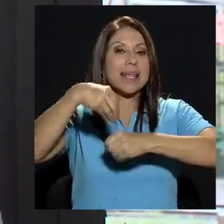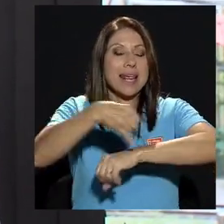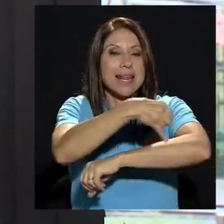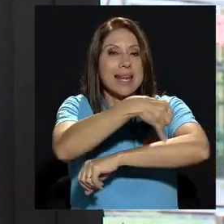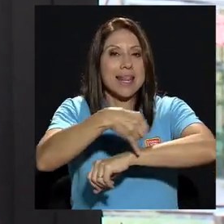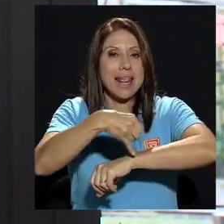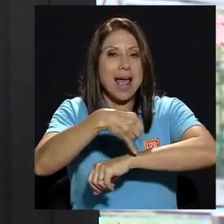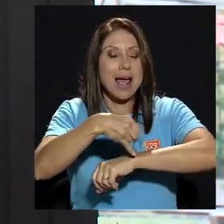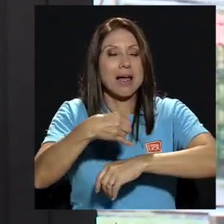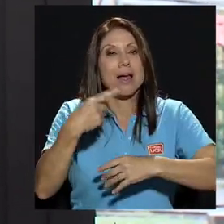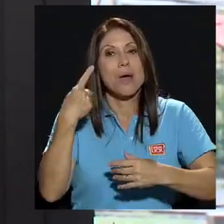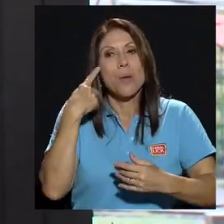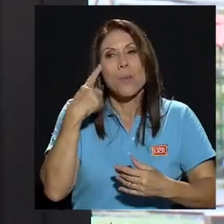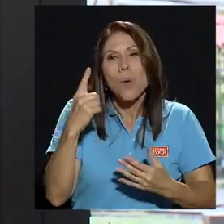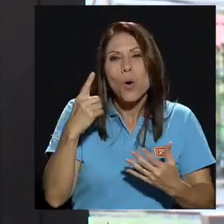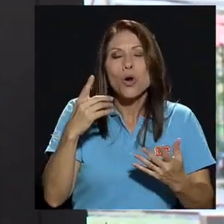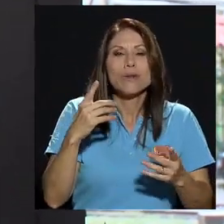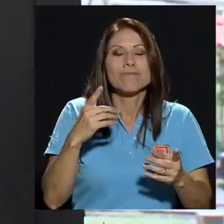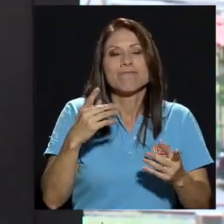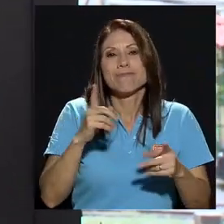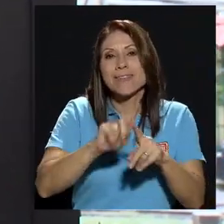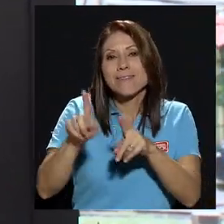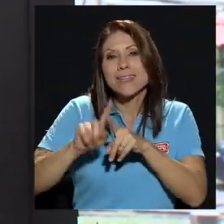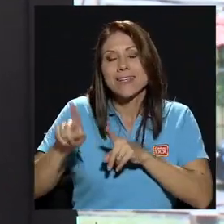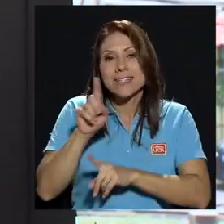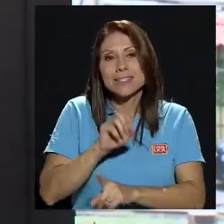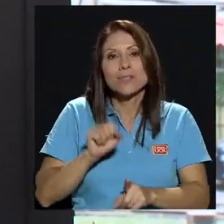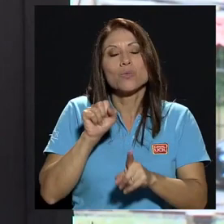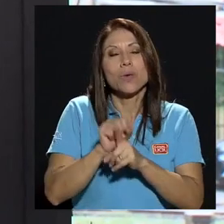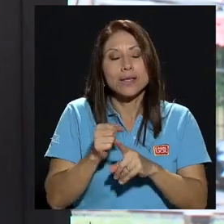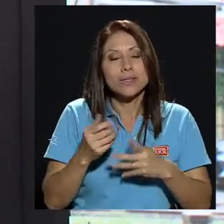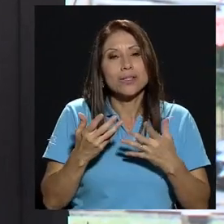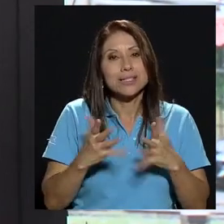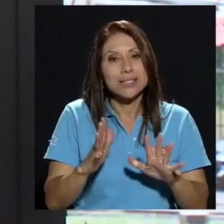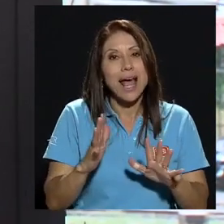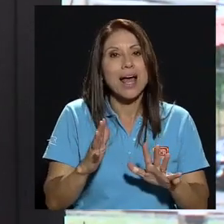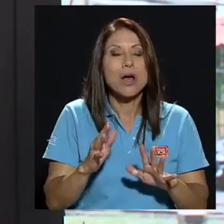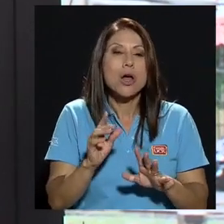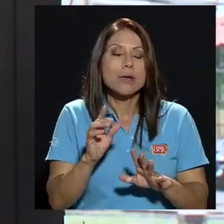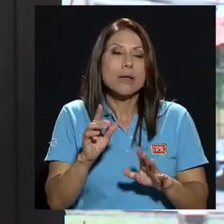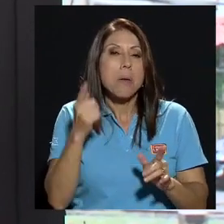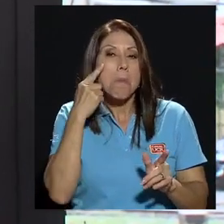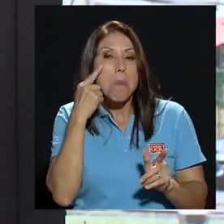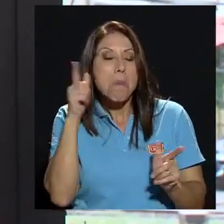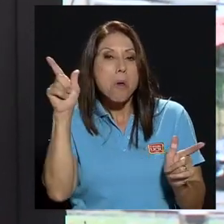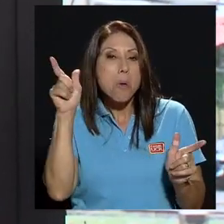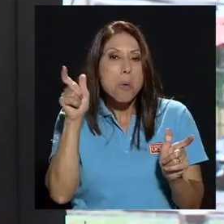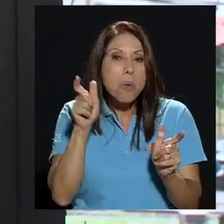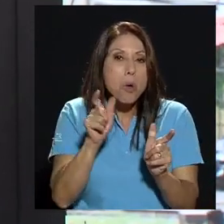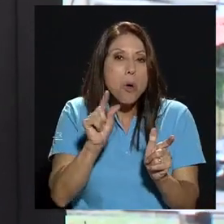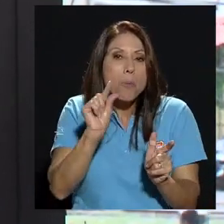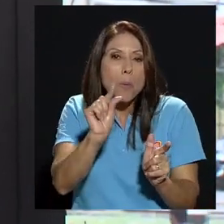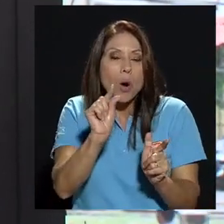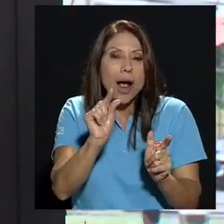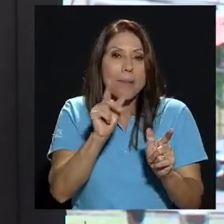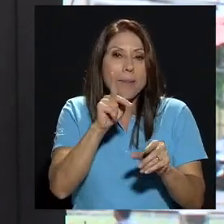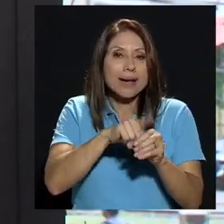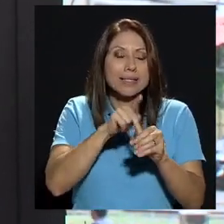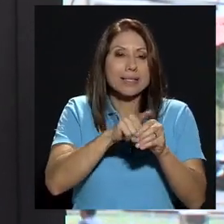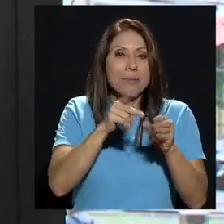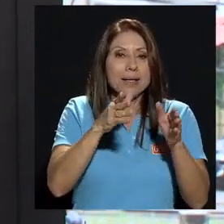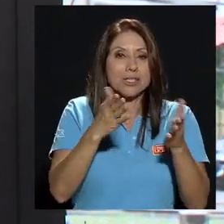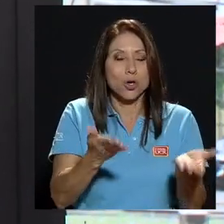naturaleza por lo que sea hemos tenido en algunas escuelas poca participación en otras estamos similares